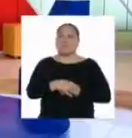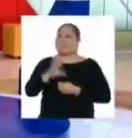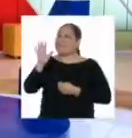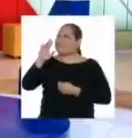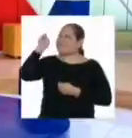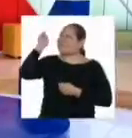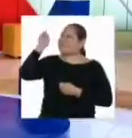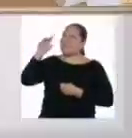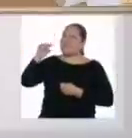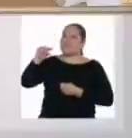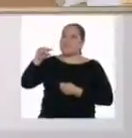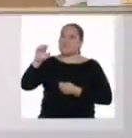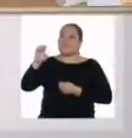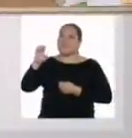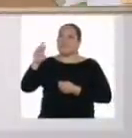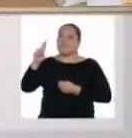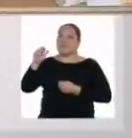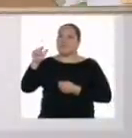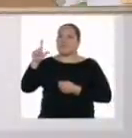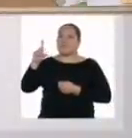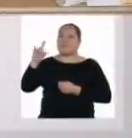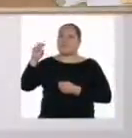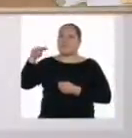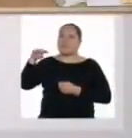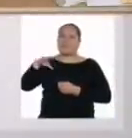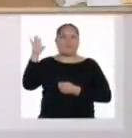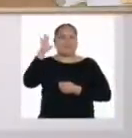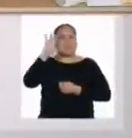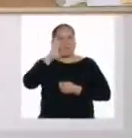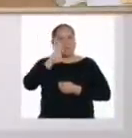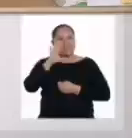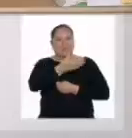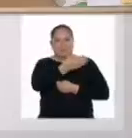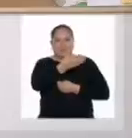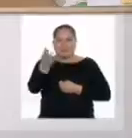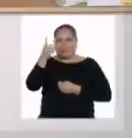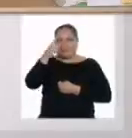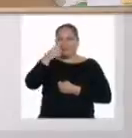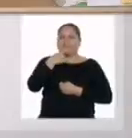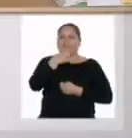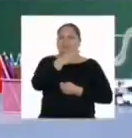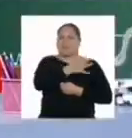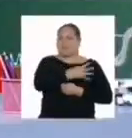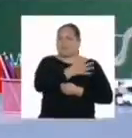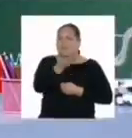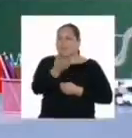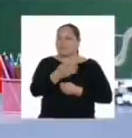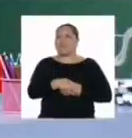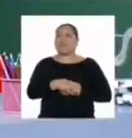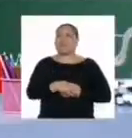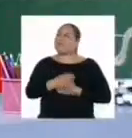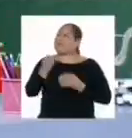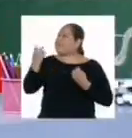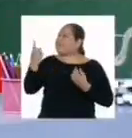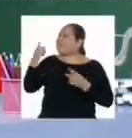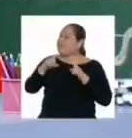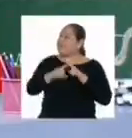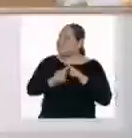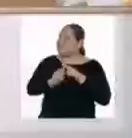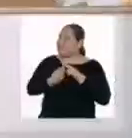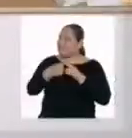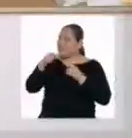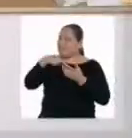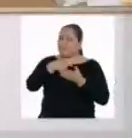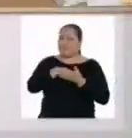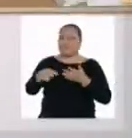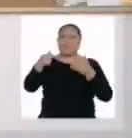Hola, profesora Yeraldín. Hola, Yeremis. Y hola a todas las chicas y chicos de cuarto de secundaria. ¿Qué tal su inicio de